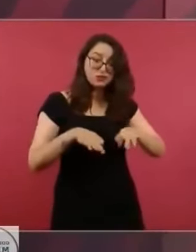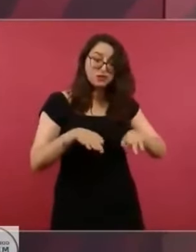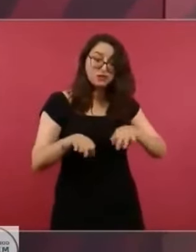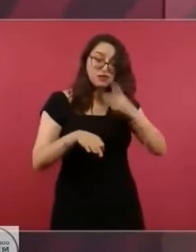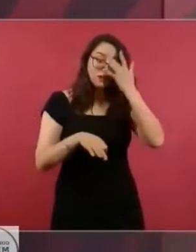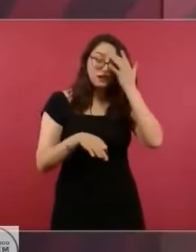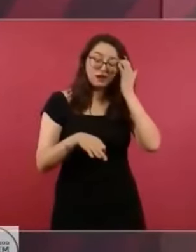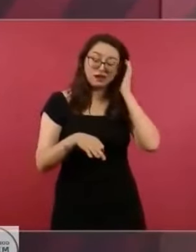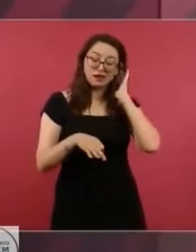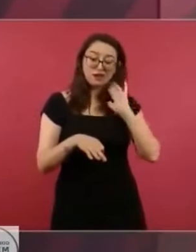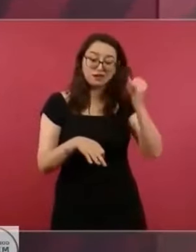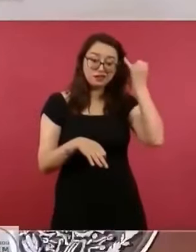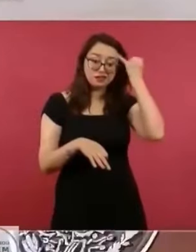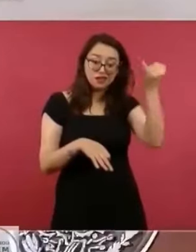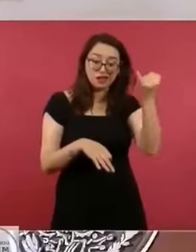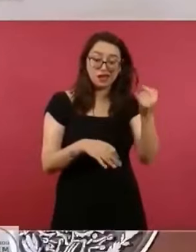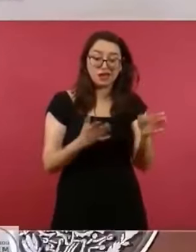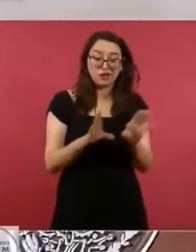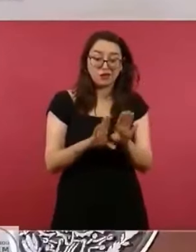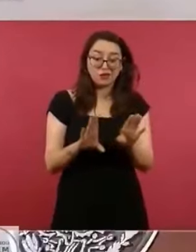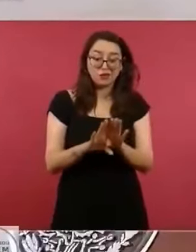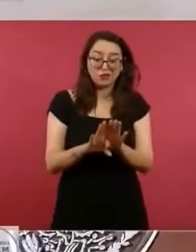creativo? No,